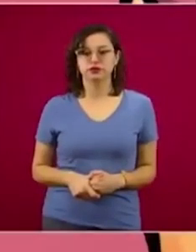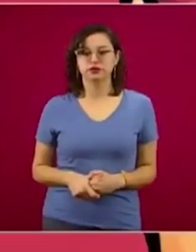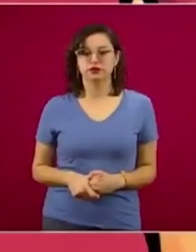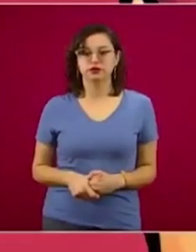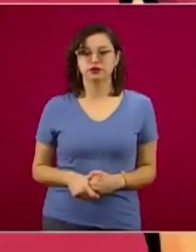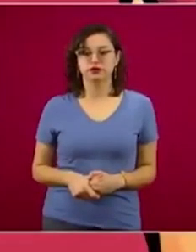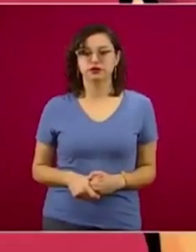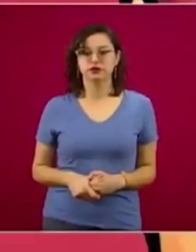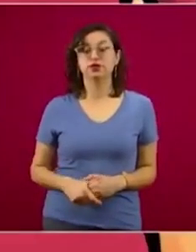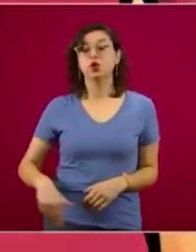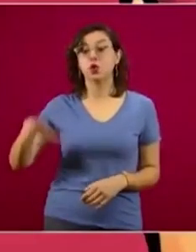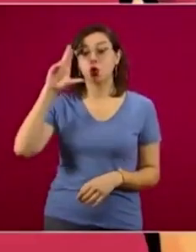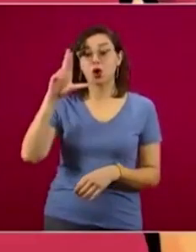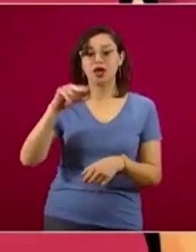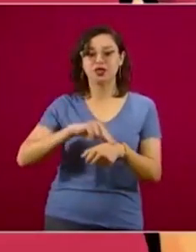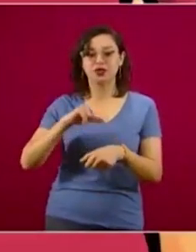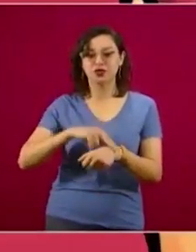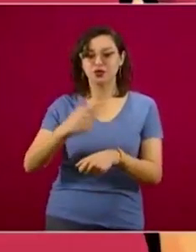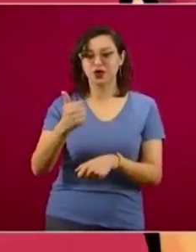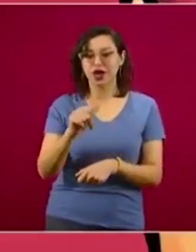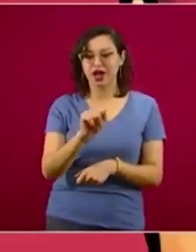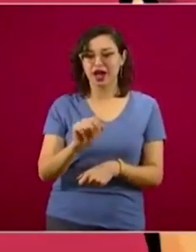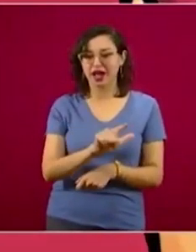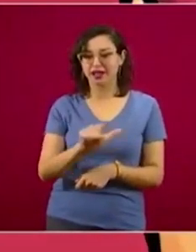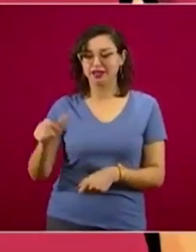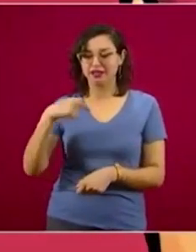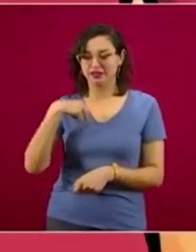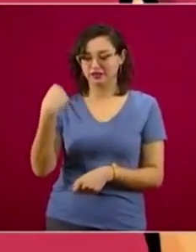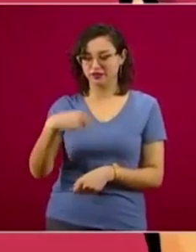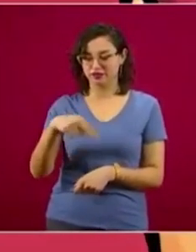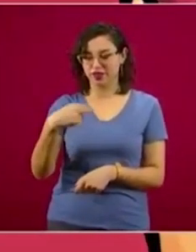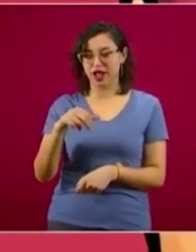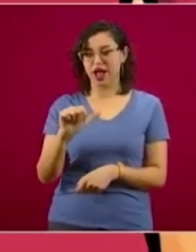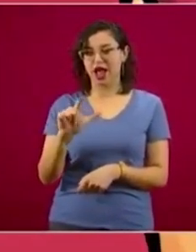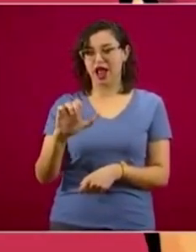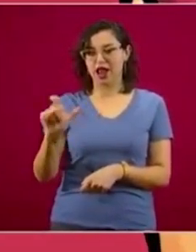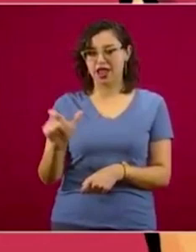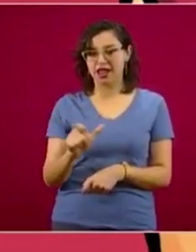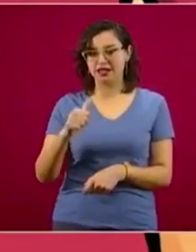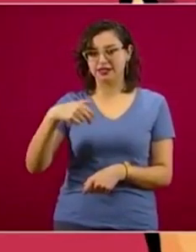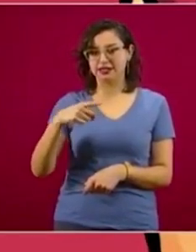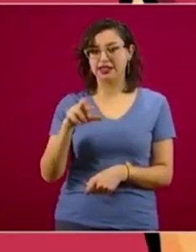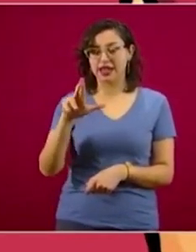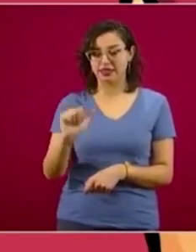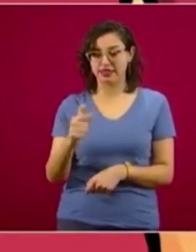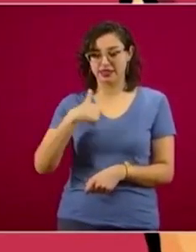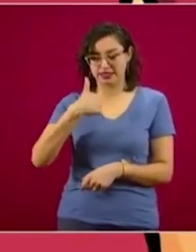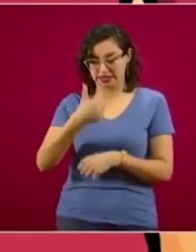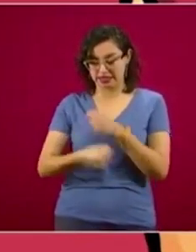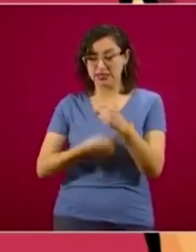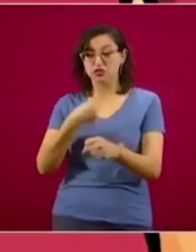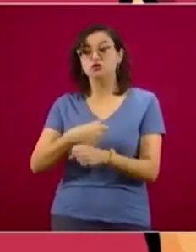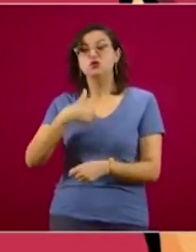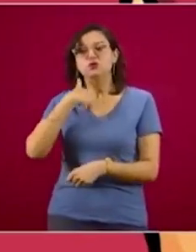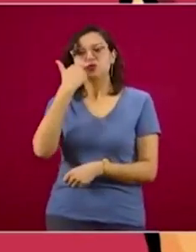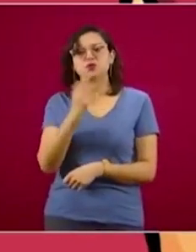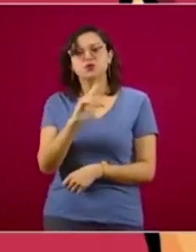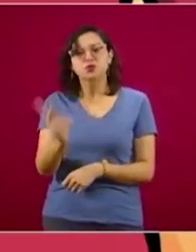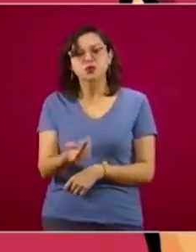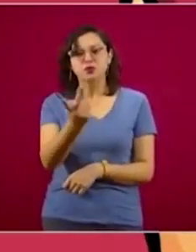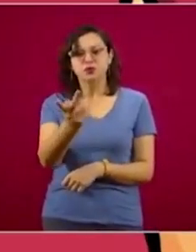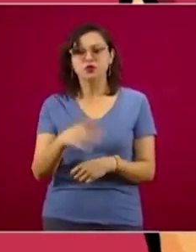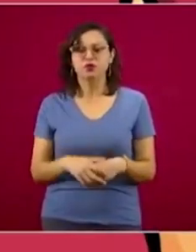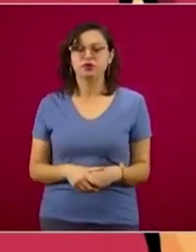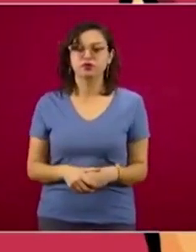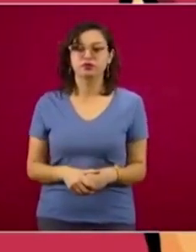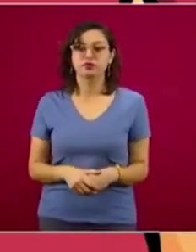Hola Dr. Gatell, soy Alexandra, tengo 6 años. Bueno, le quiero hacer una pregunta, si